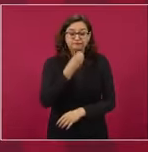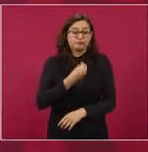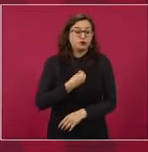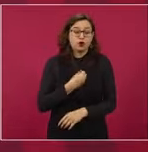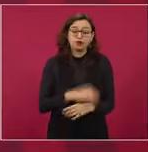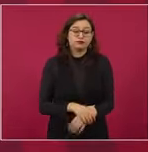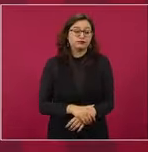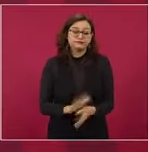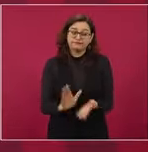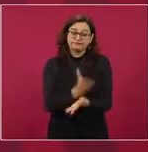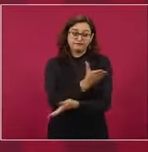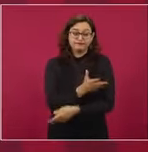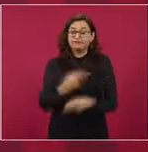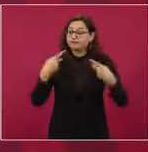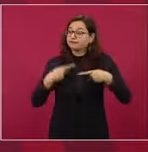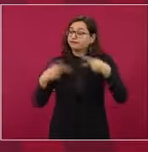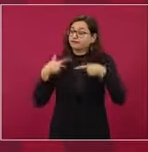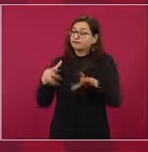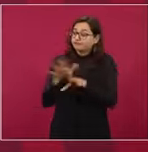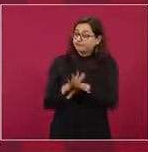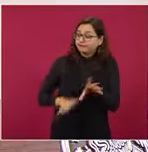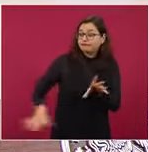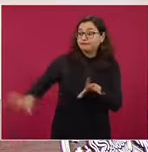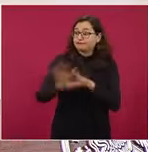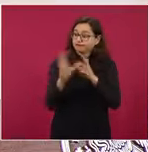pueblo, con todos,